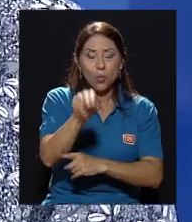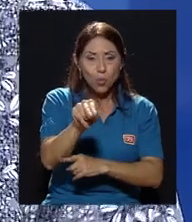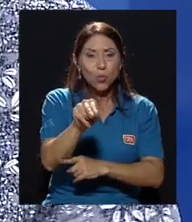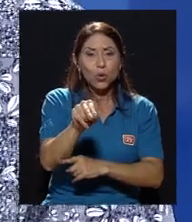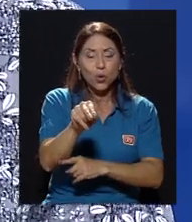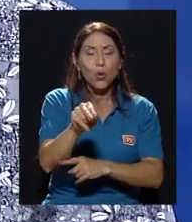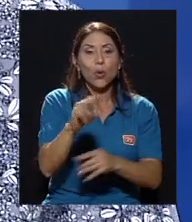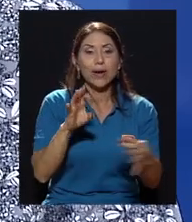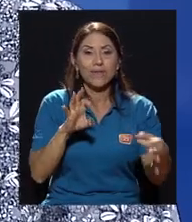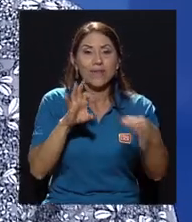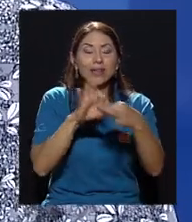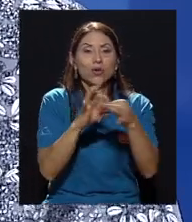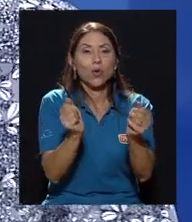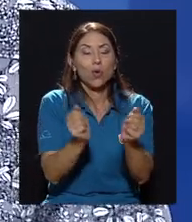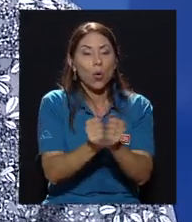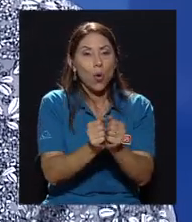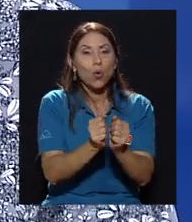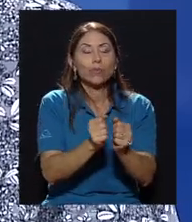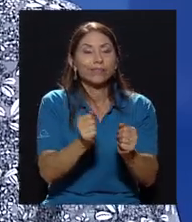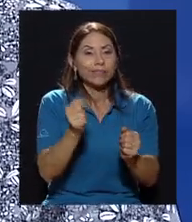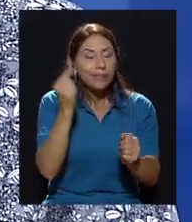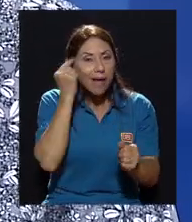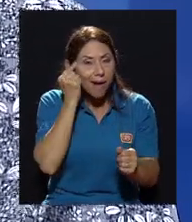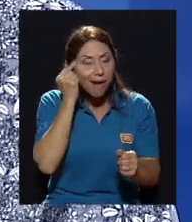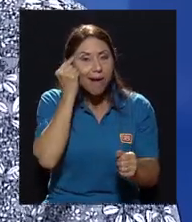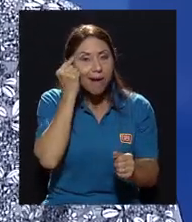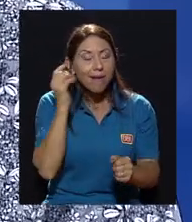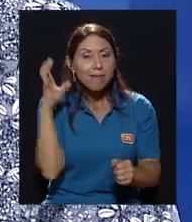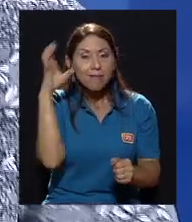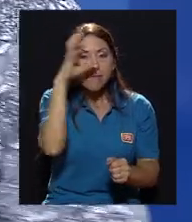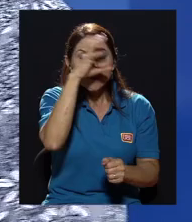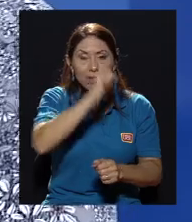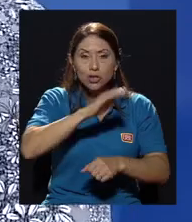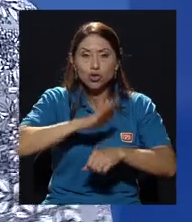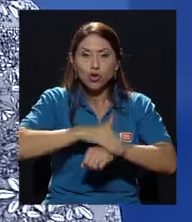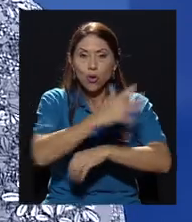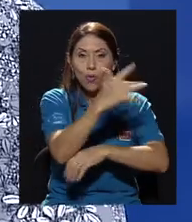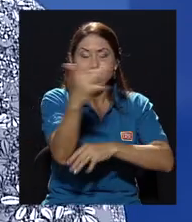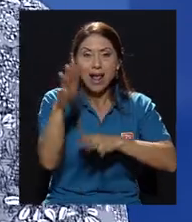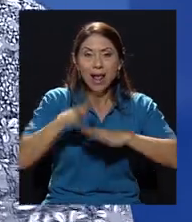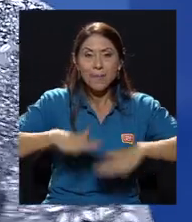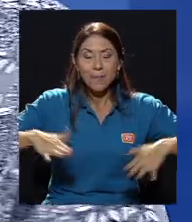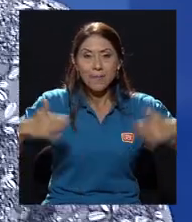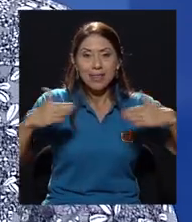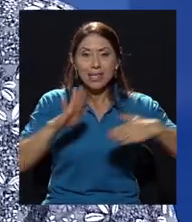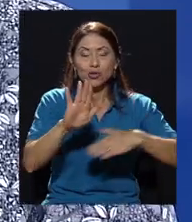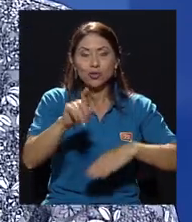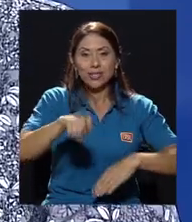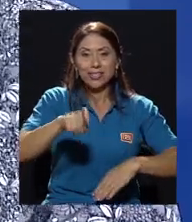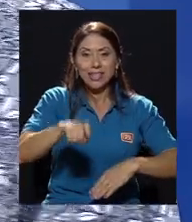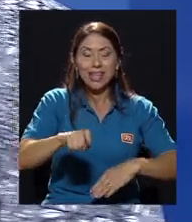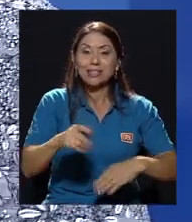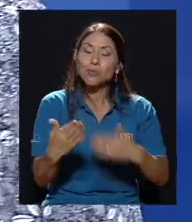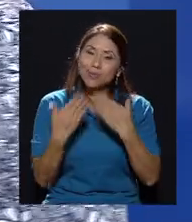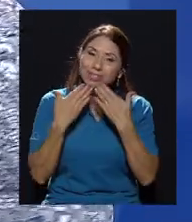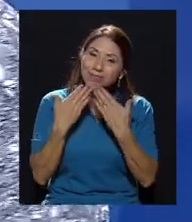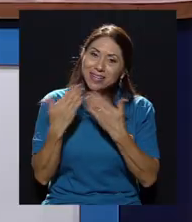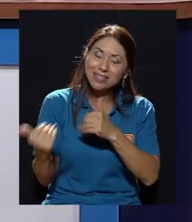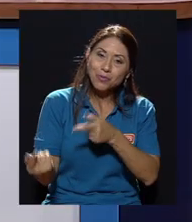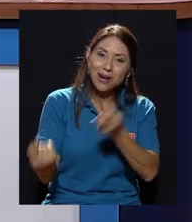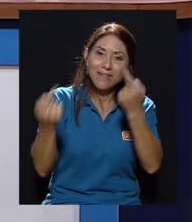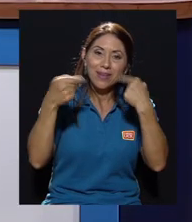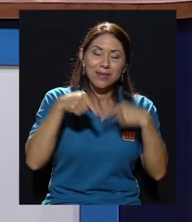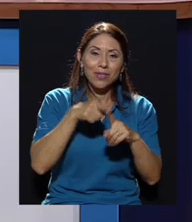extienden las actividades en relación con todo este tipo de concienciación en torno al ambiente y a sus necesidades. Cintia,